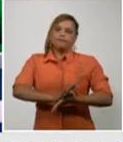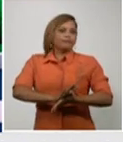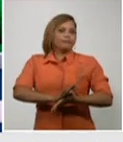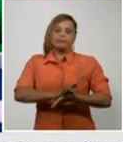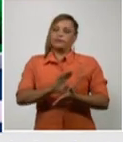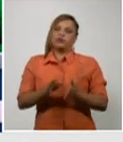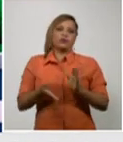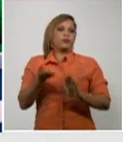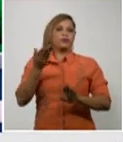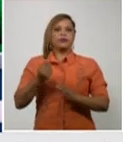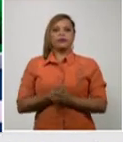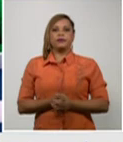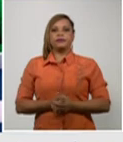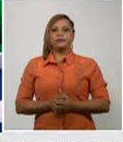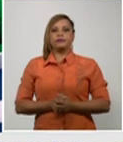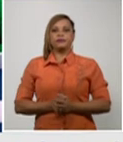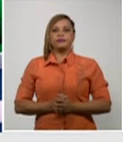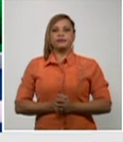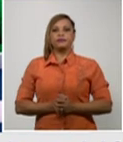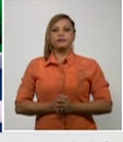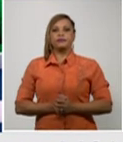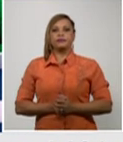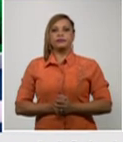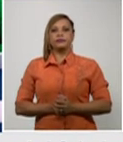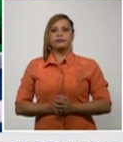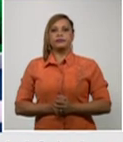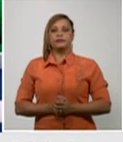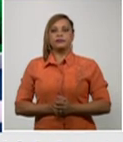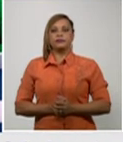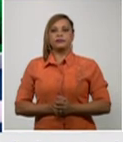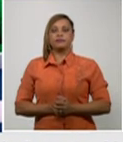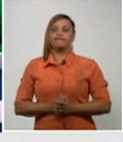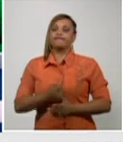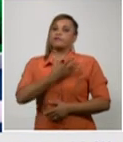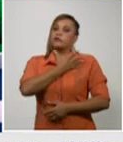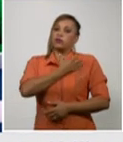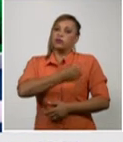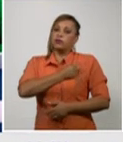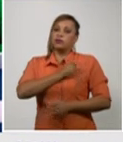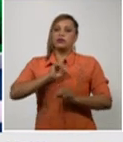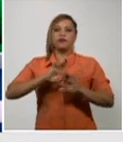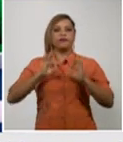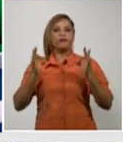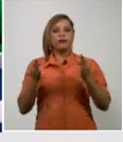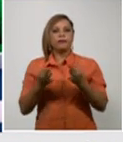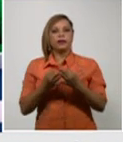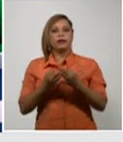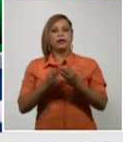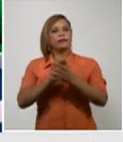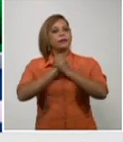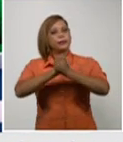de reanimación que se aplicaron. Nuestras condolencias a sus familiares y a sus amistades.